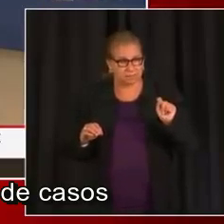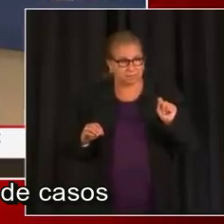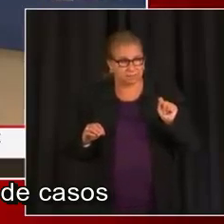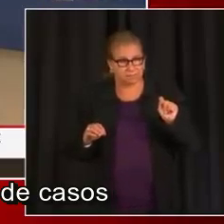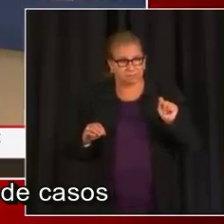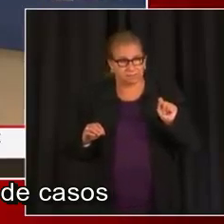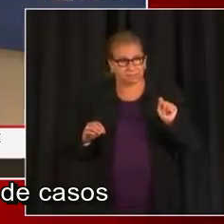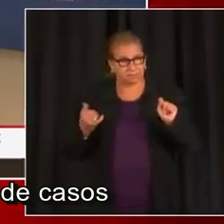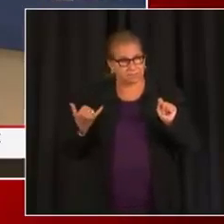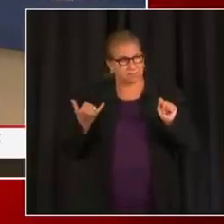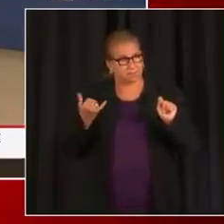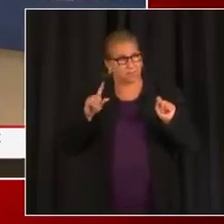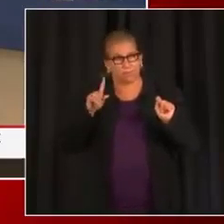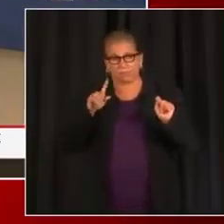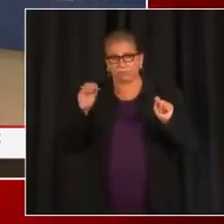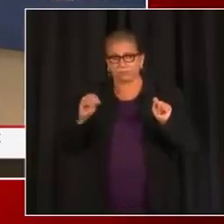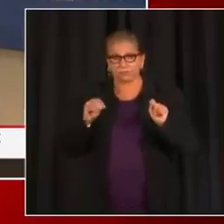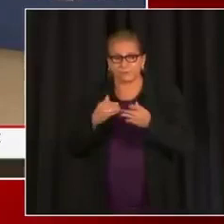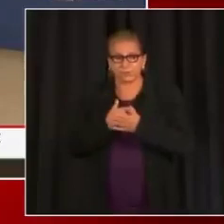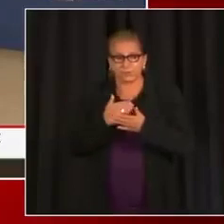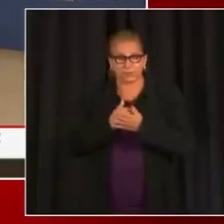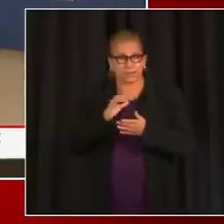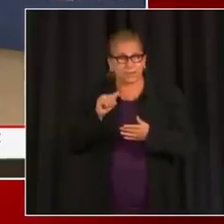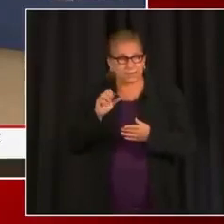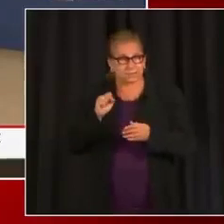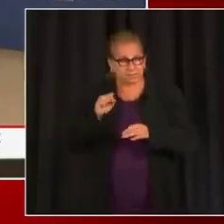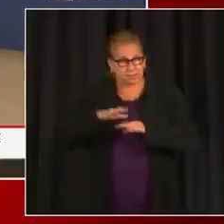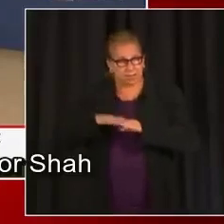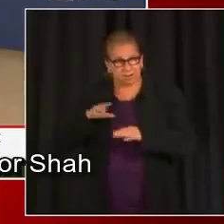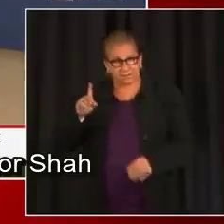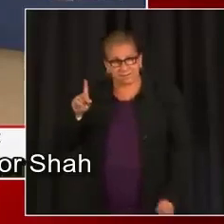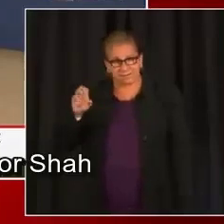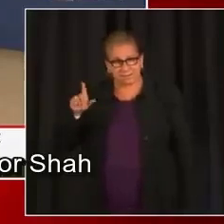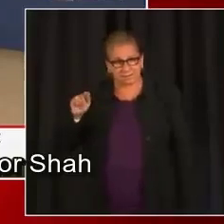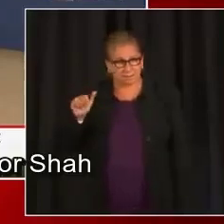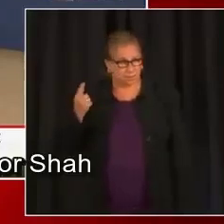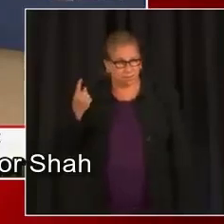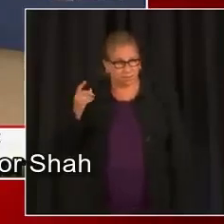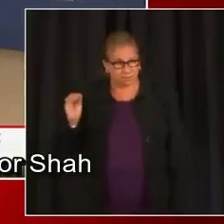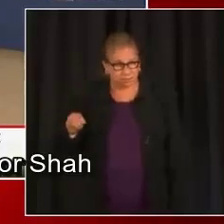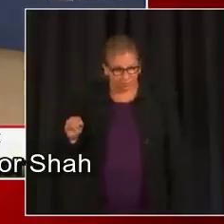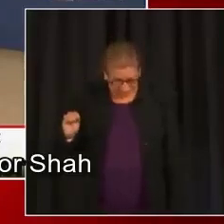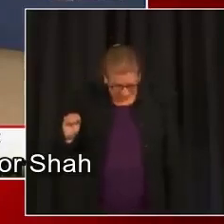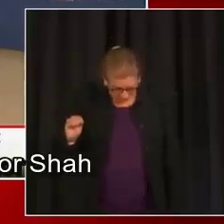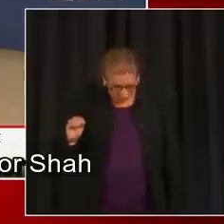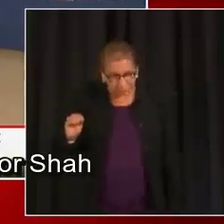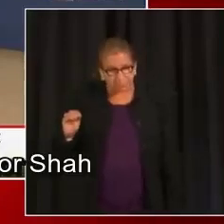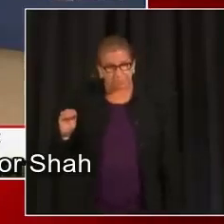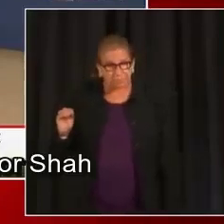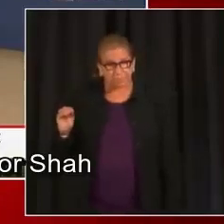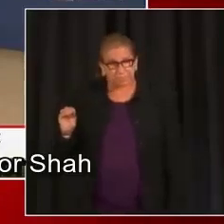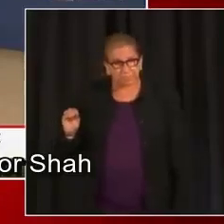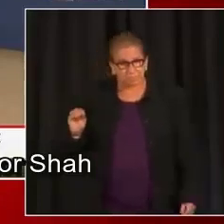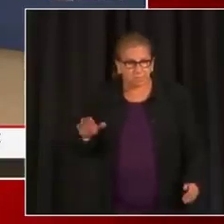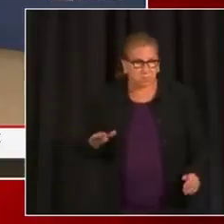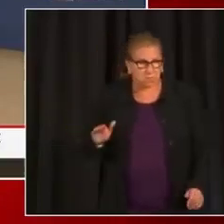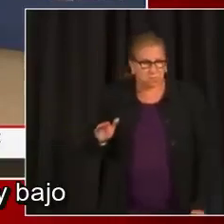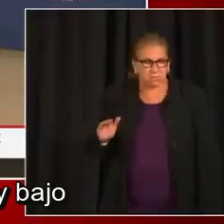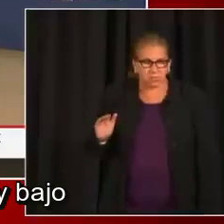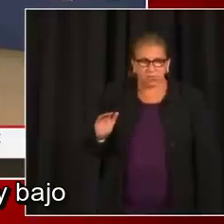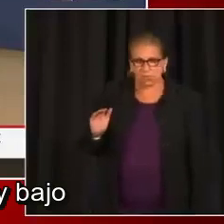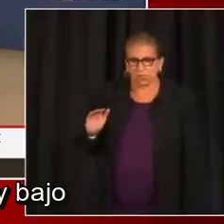1% de casos que se le atribuían a esa variante. Creo que no fue usted, sino la doctora Shaw, quien dio ese resumen.